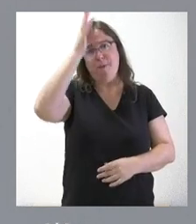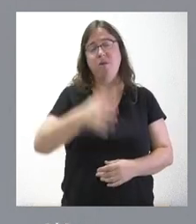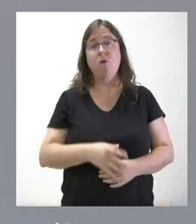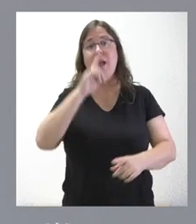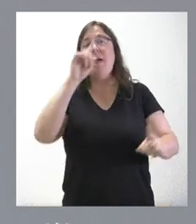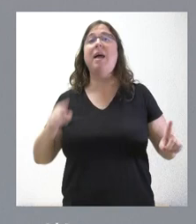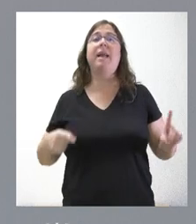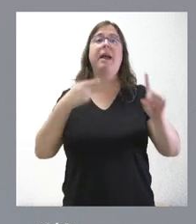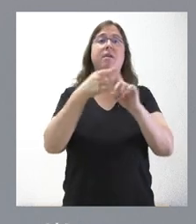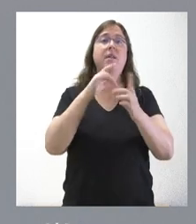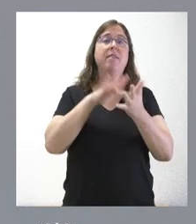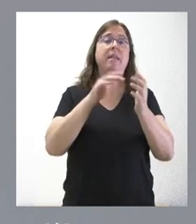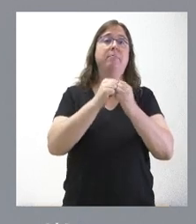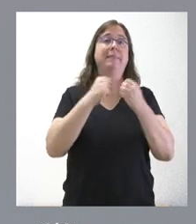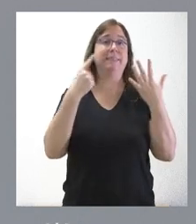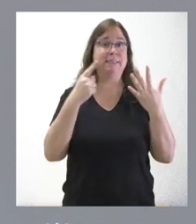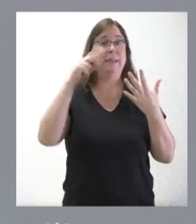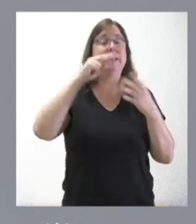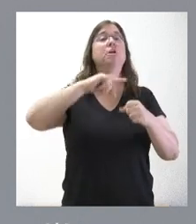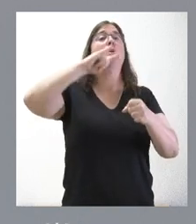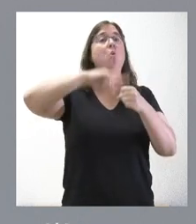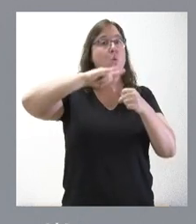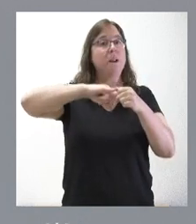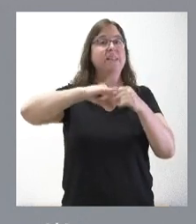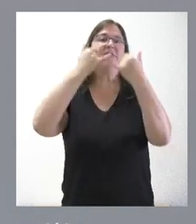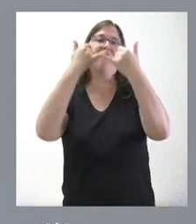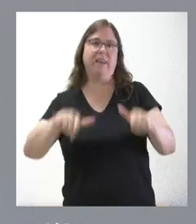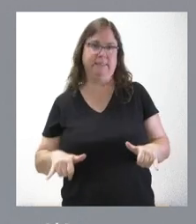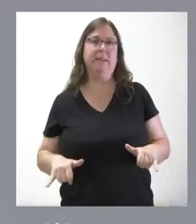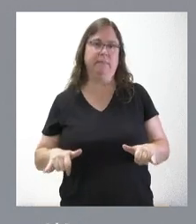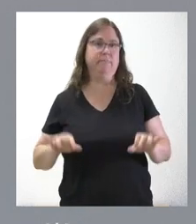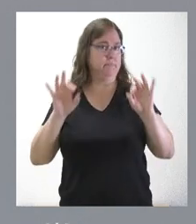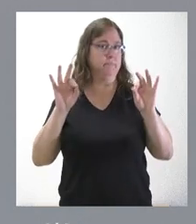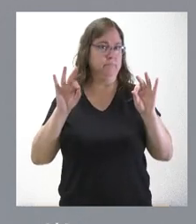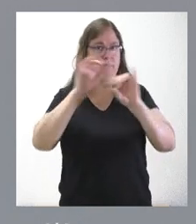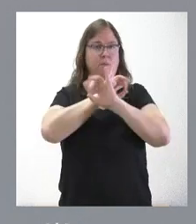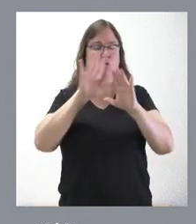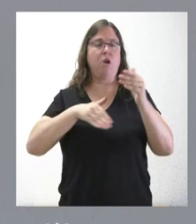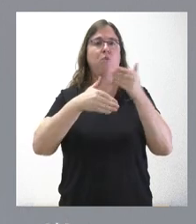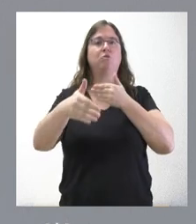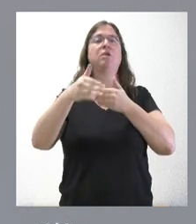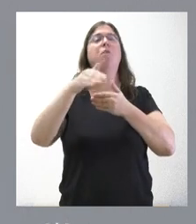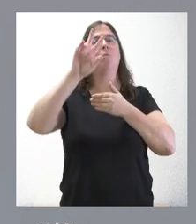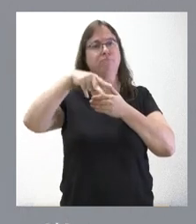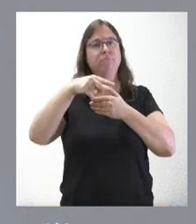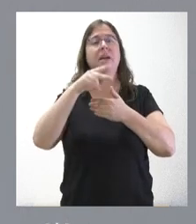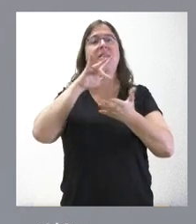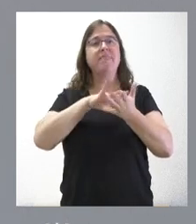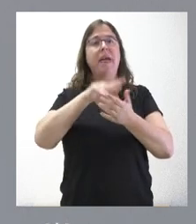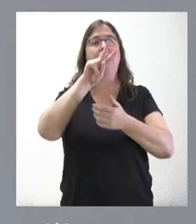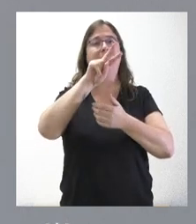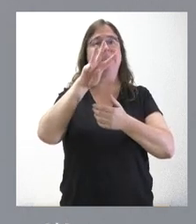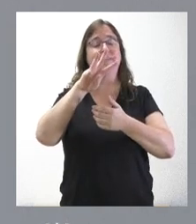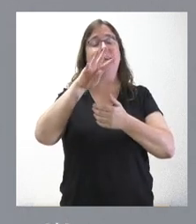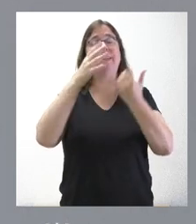año que viene, que el 23 de abril coincidirá el lunes, será fiesta. Y, por tanto, esta es la primera cosa que les puedo confirmar. El 23 de abril, lunes,